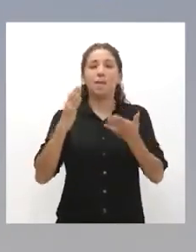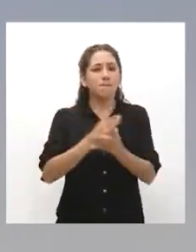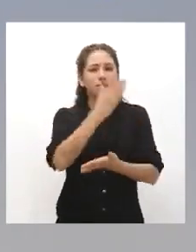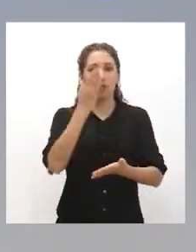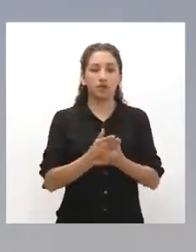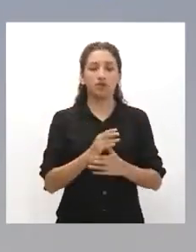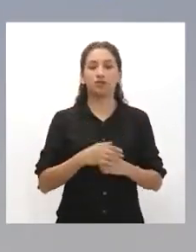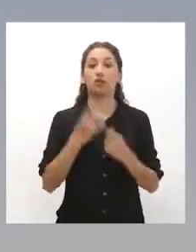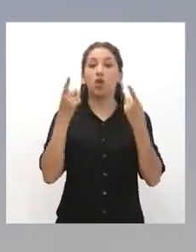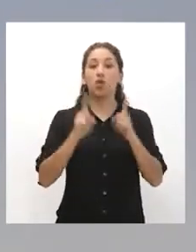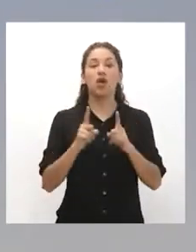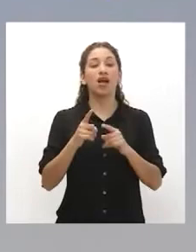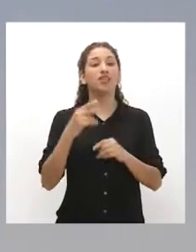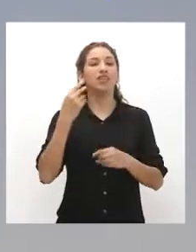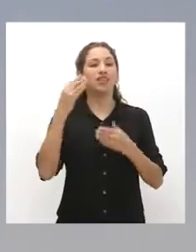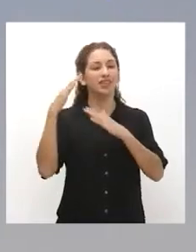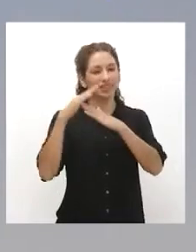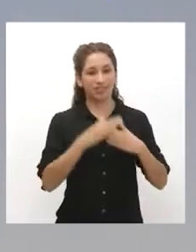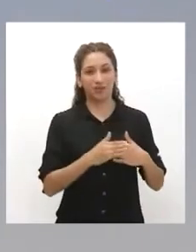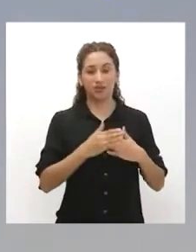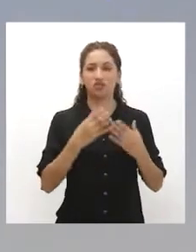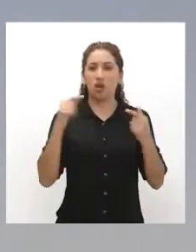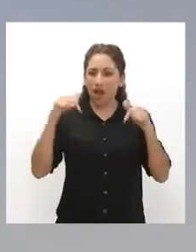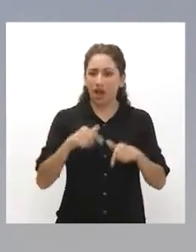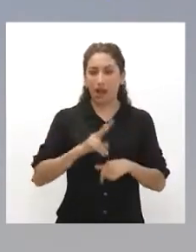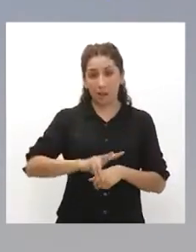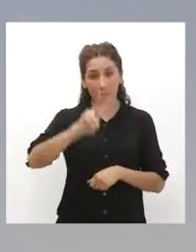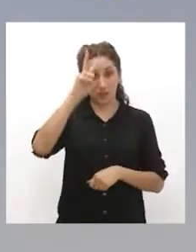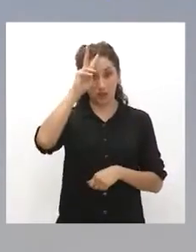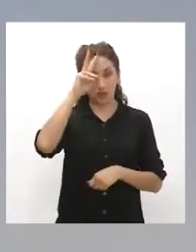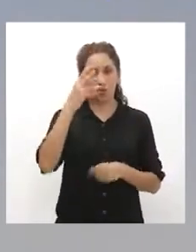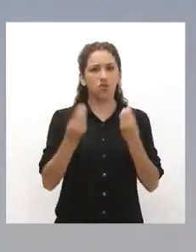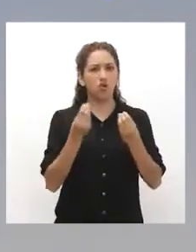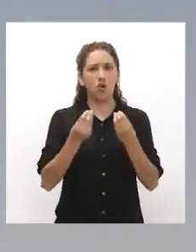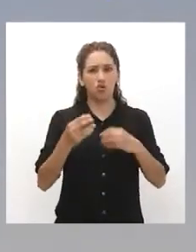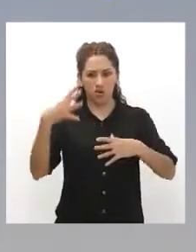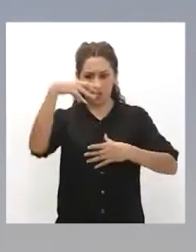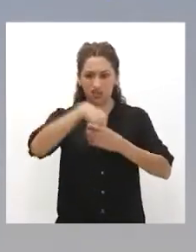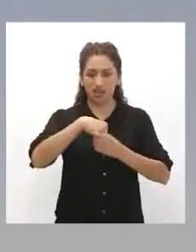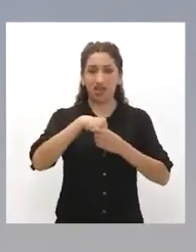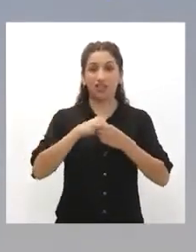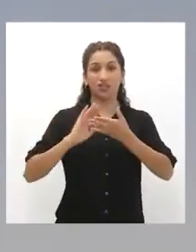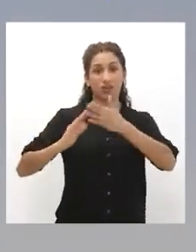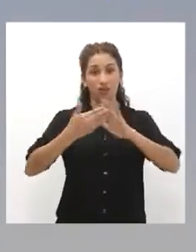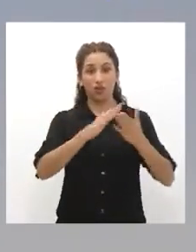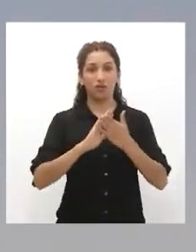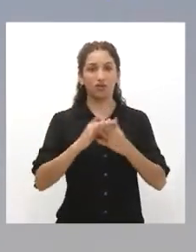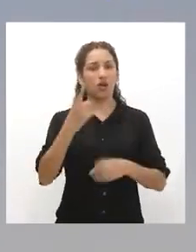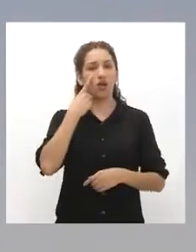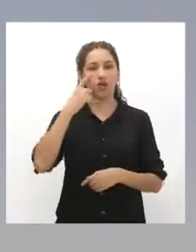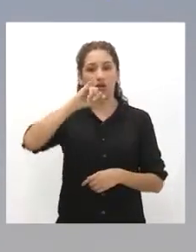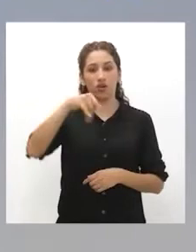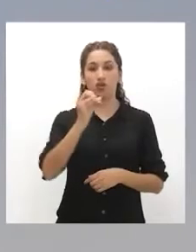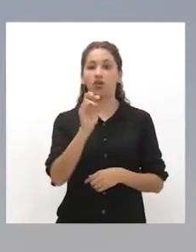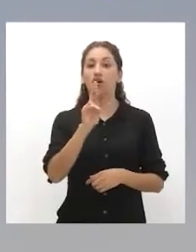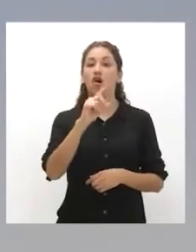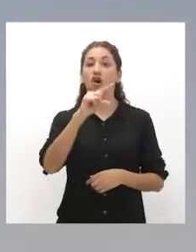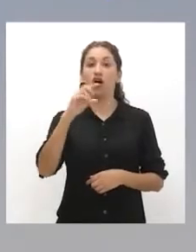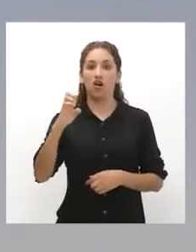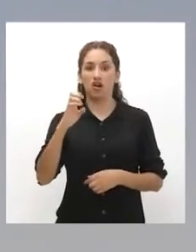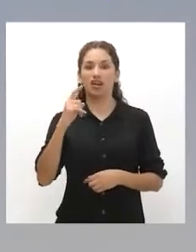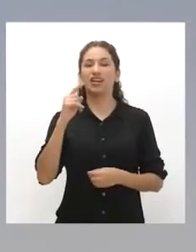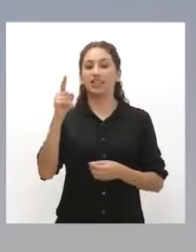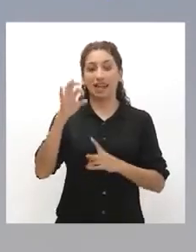¿Cuándo empezó la discriminación étnico-racial en el Perú? ¿Fue en la época de la colonia? Vamos a descubrirlo con Jorge Luis, nuestro